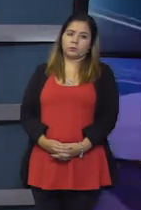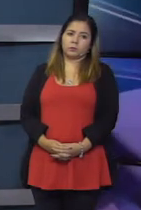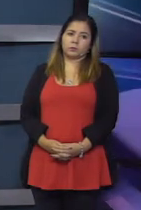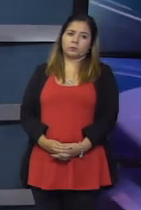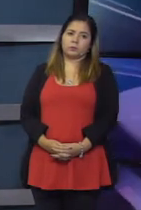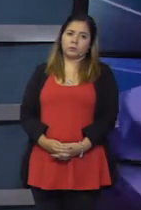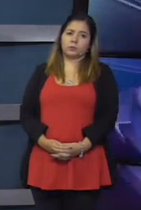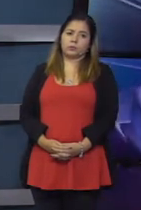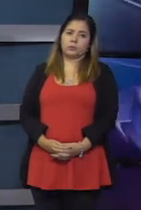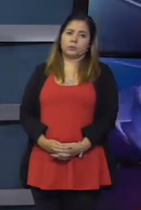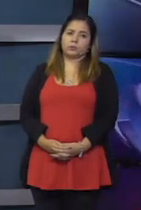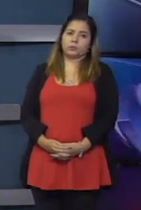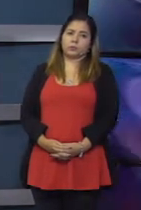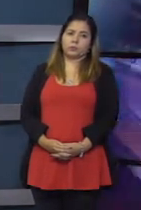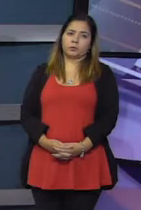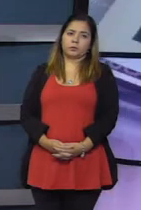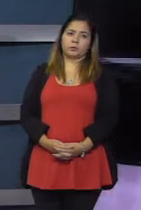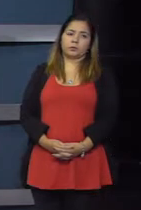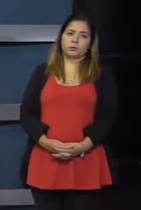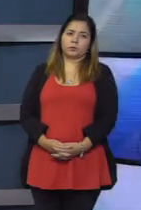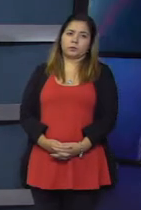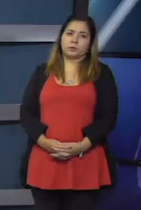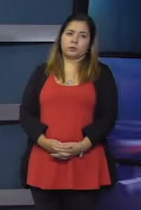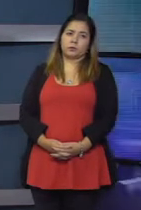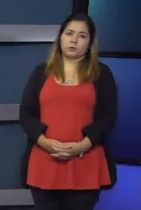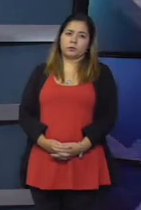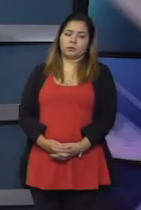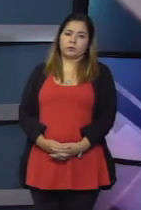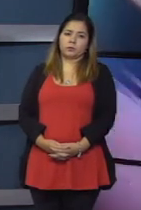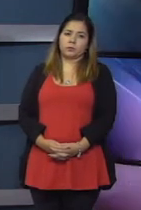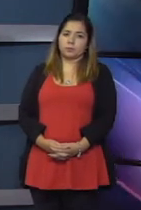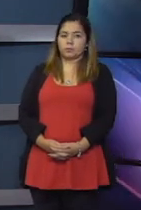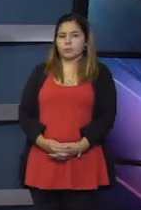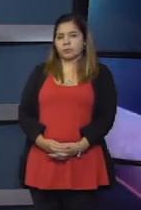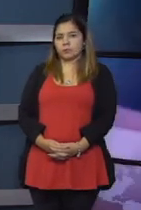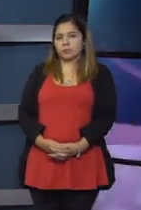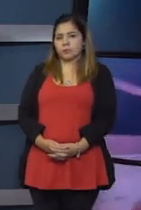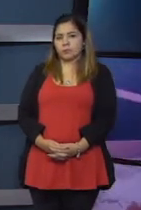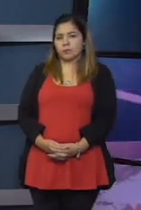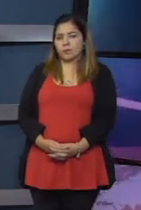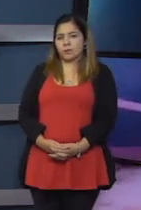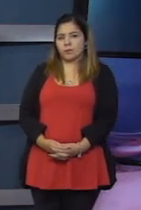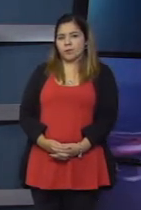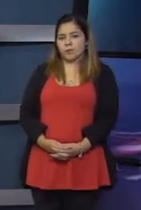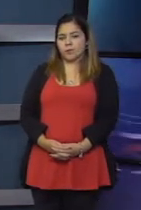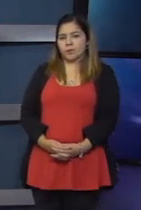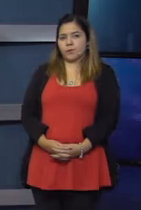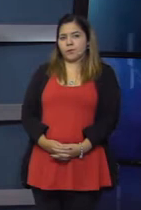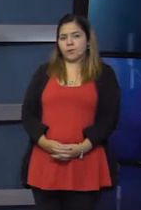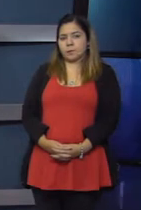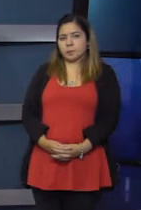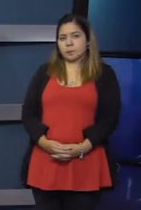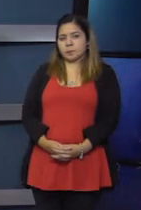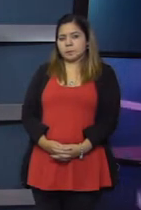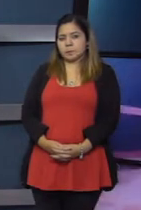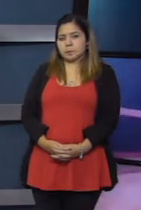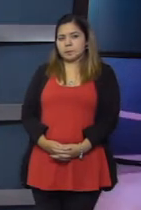arbitrariamente han tomado los directivos del EFRE. Bien. José Luis, ¿se habla de sueldos o de cifras